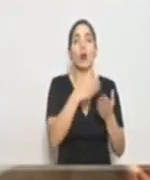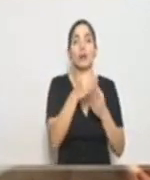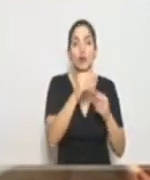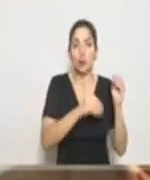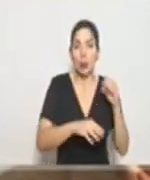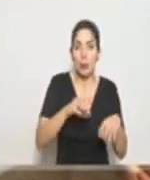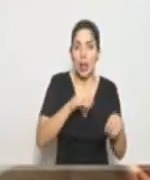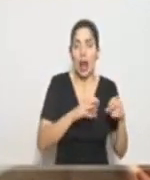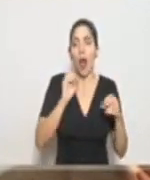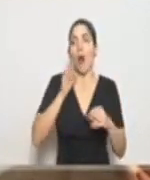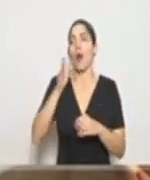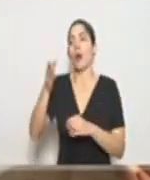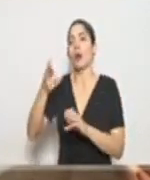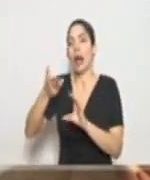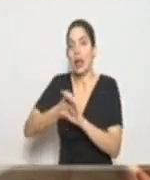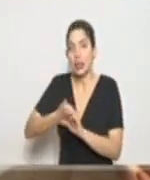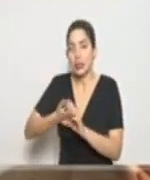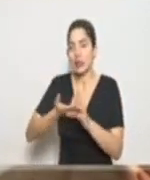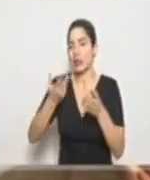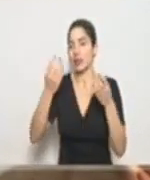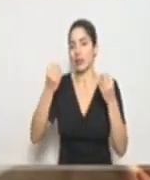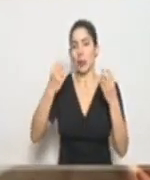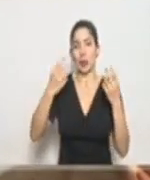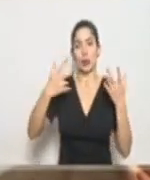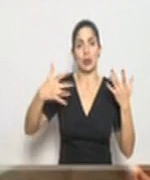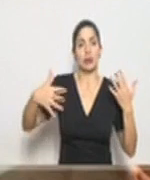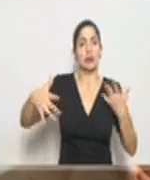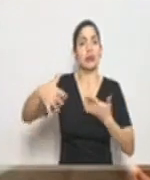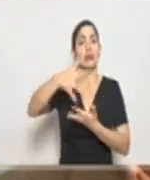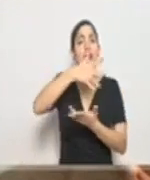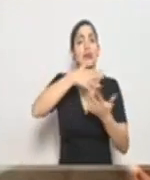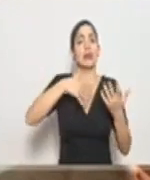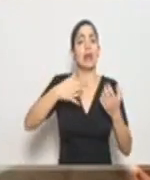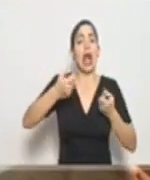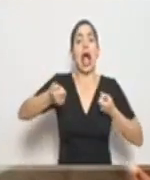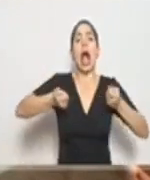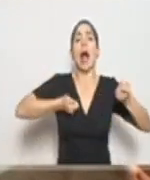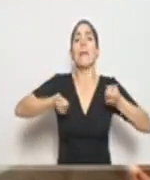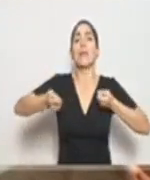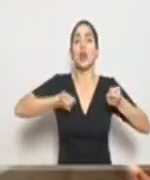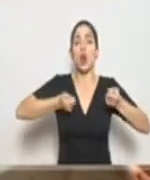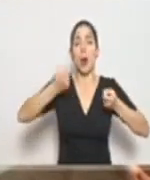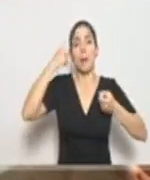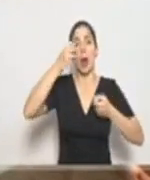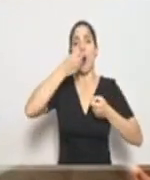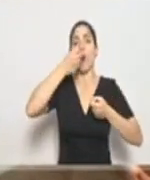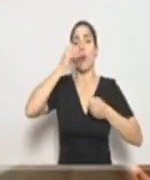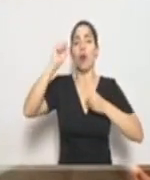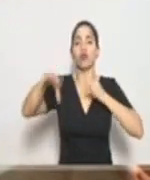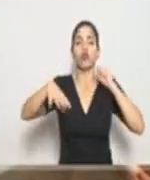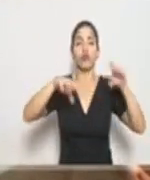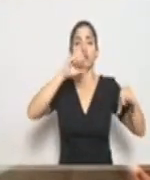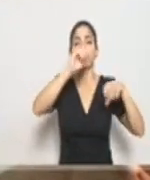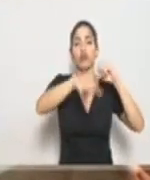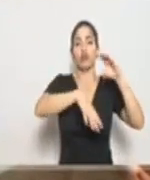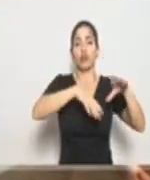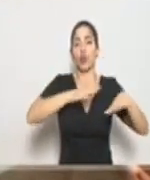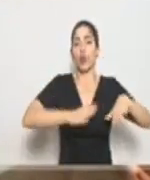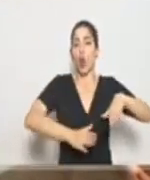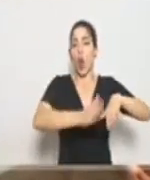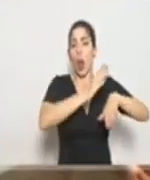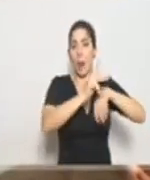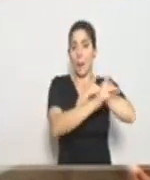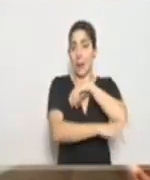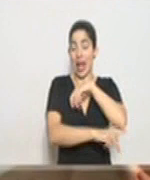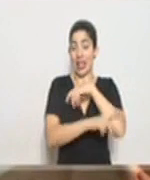dispensa de combustible todo lo que es la movilización de camiones para llevar alimentos y mercaderías a lo largo y ancho del país